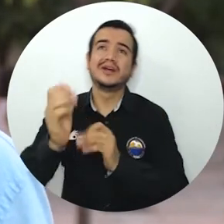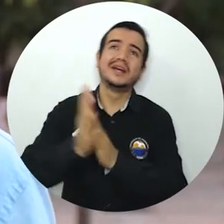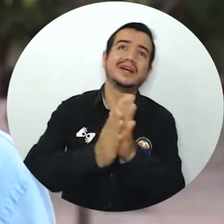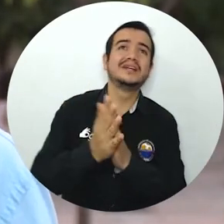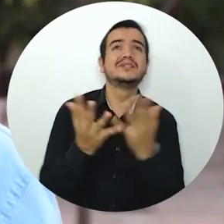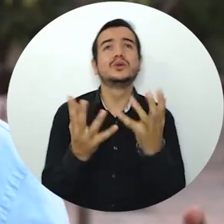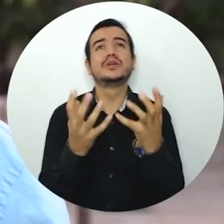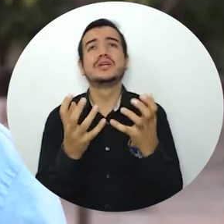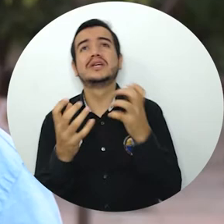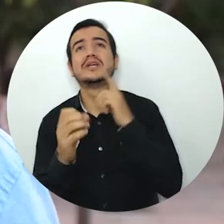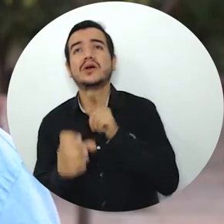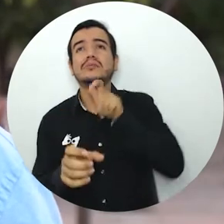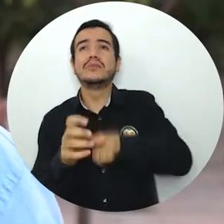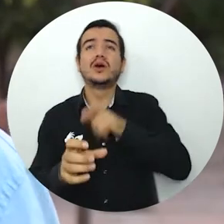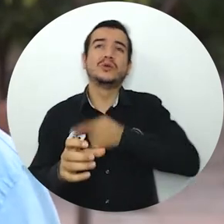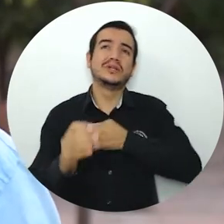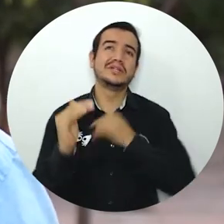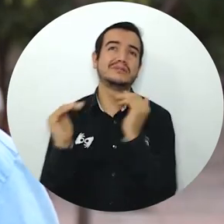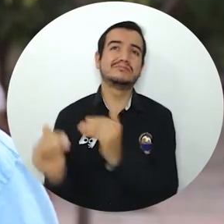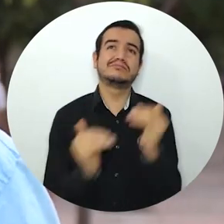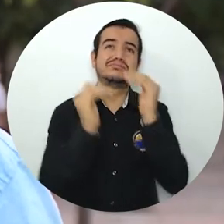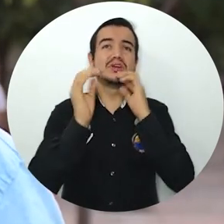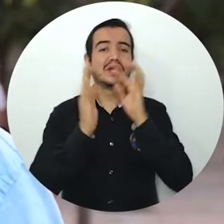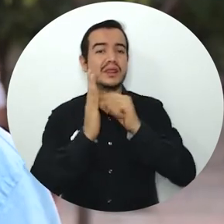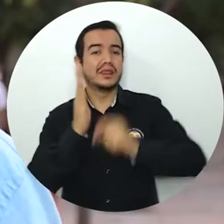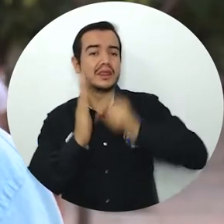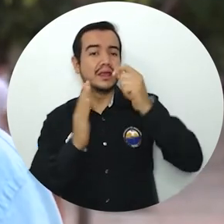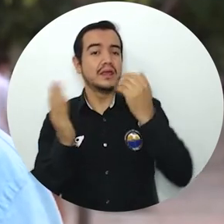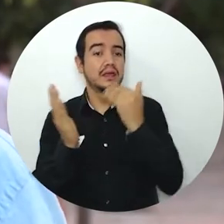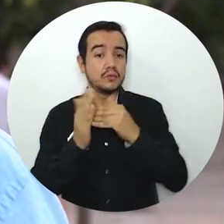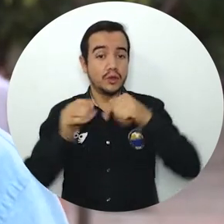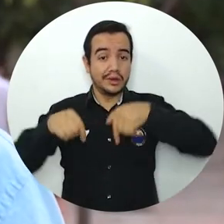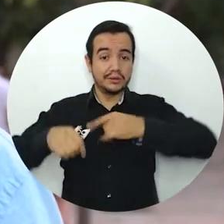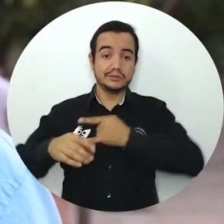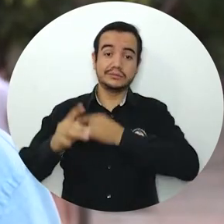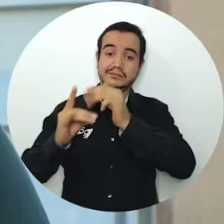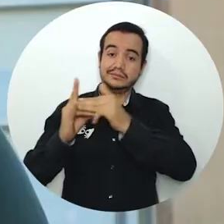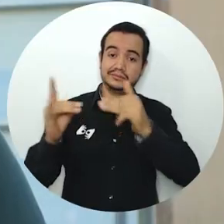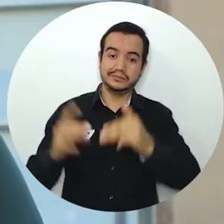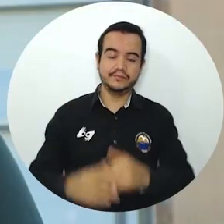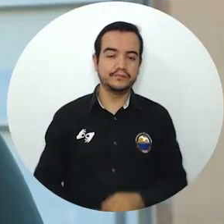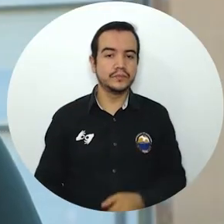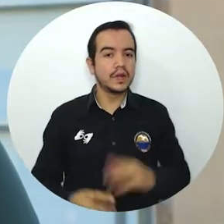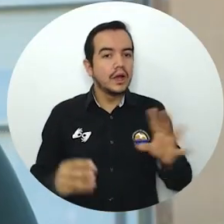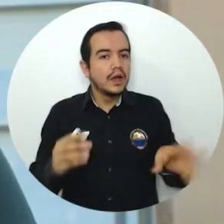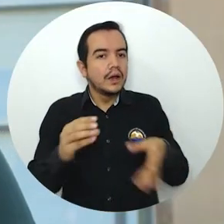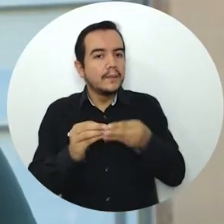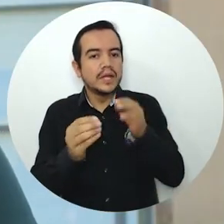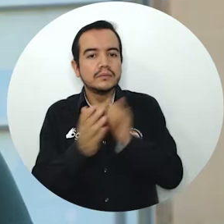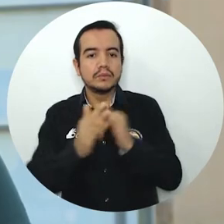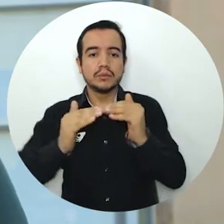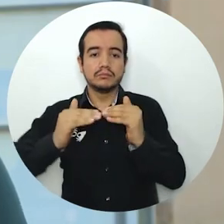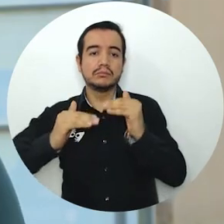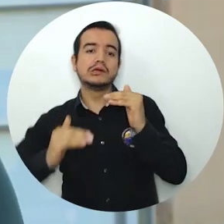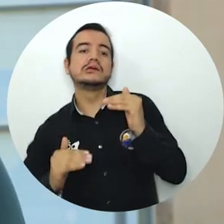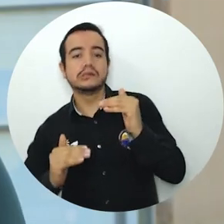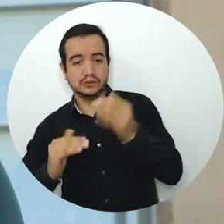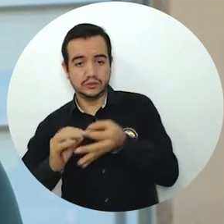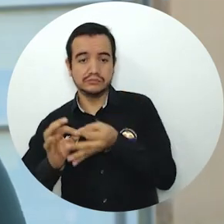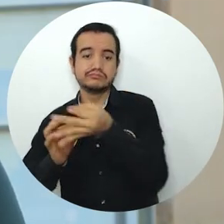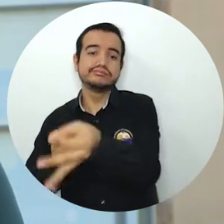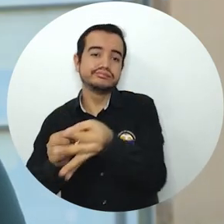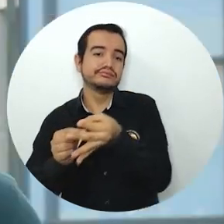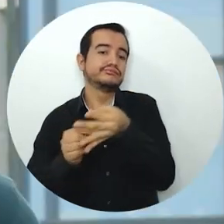esperanza de acceder a la educación superior en una universidad acreditada de alta calidad como la Universidad Magdalena. Y romper aquellas brechas que hay en los